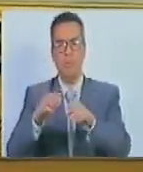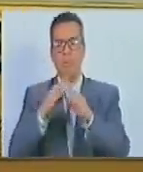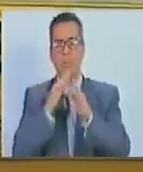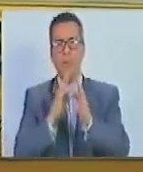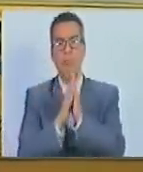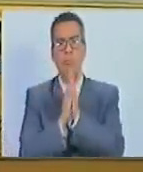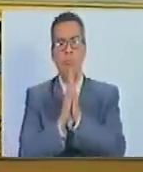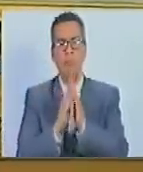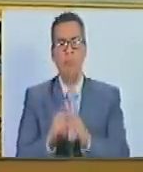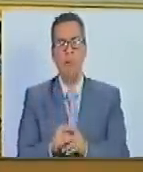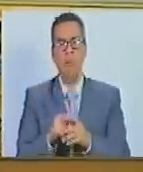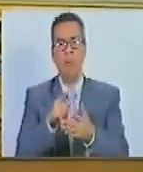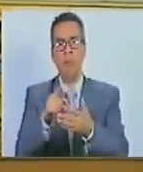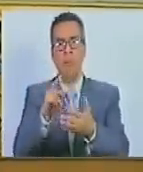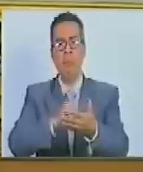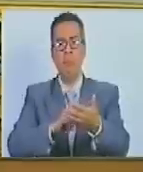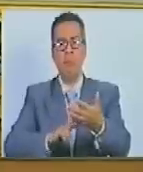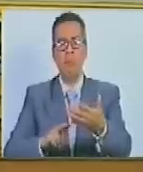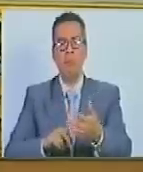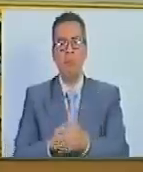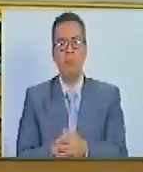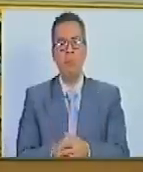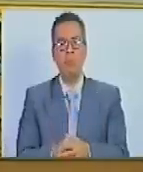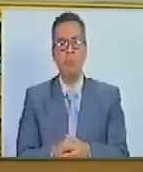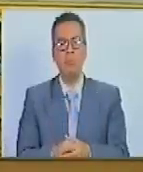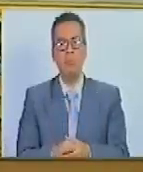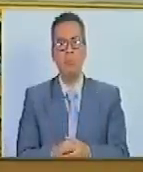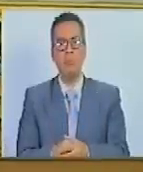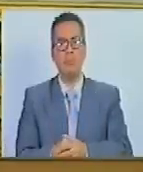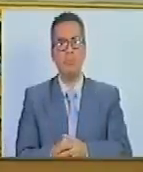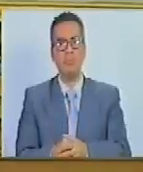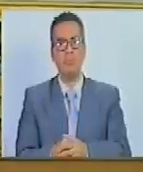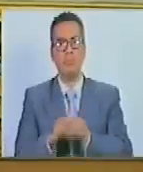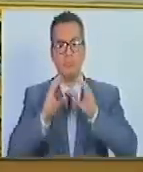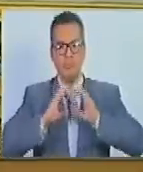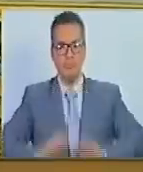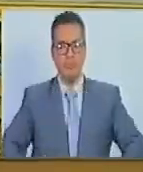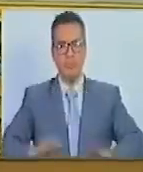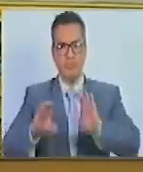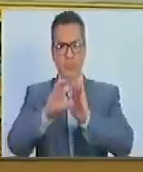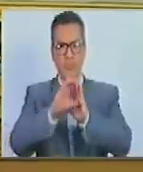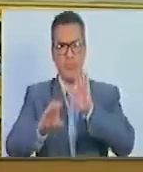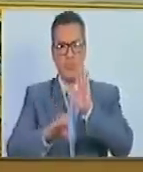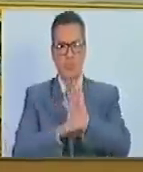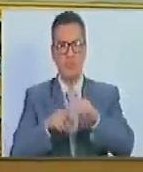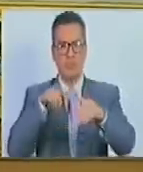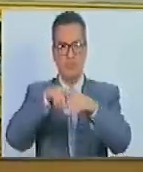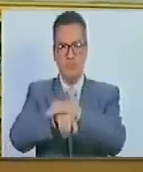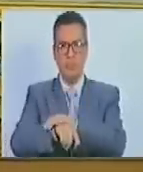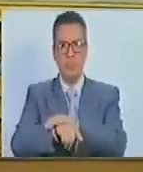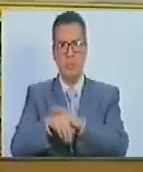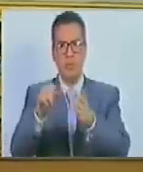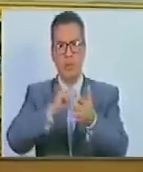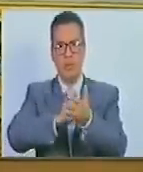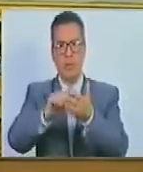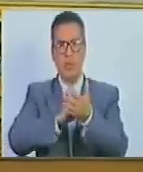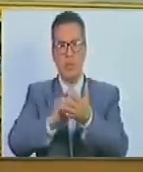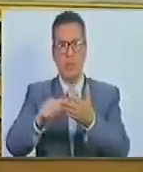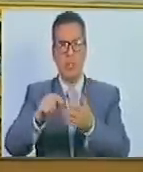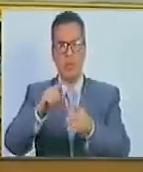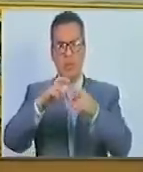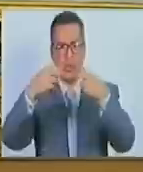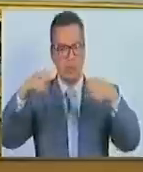sirvase por favor dar lectura a el cuerpo de la ley incluido los artículos o los